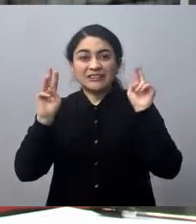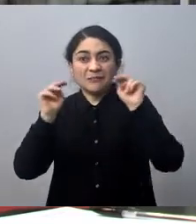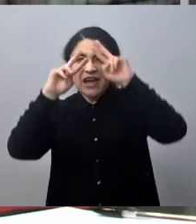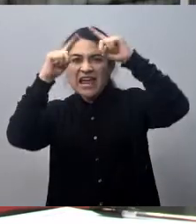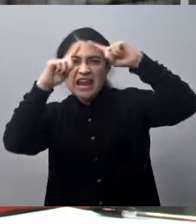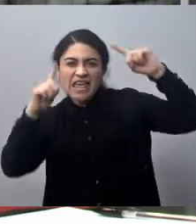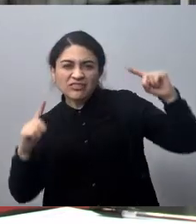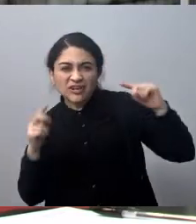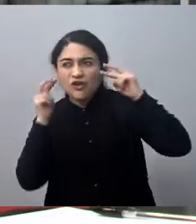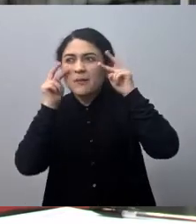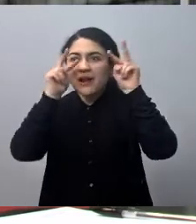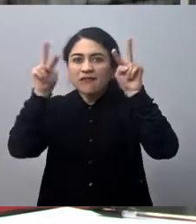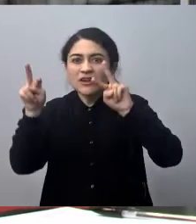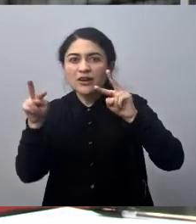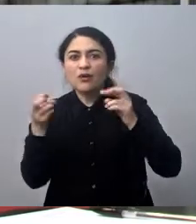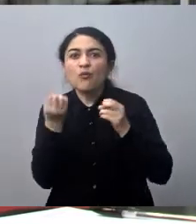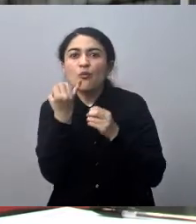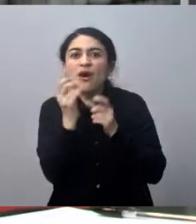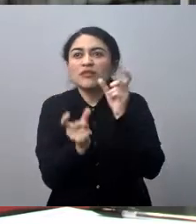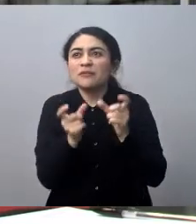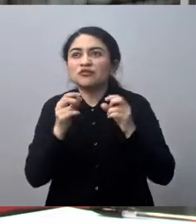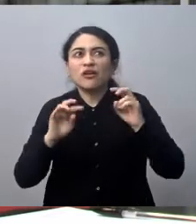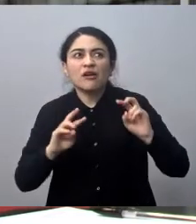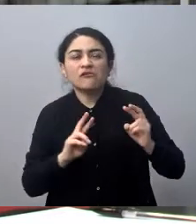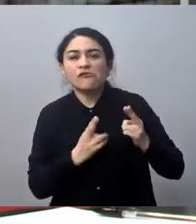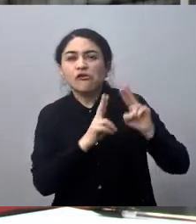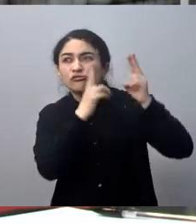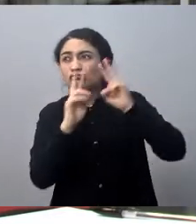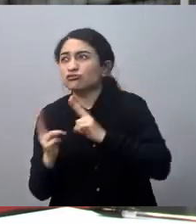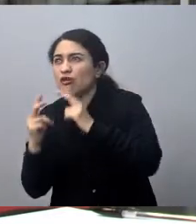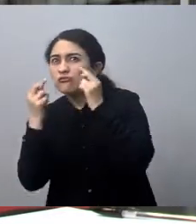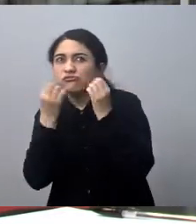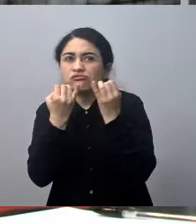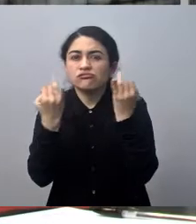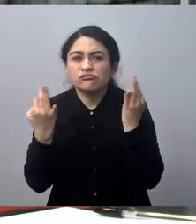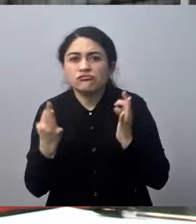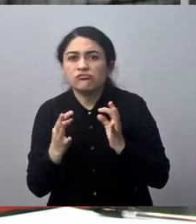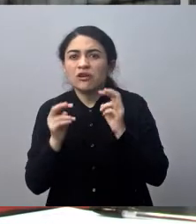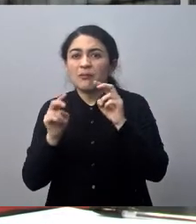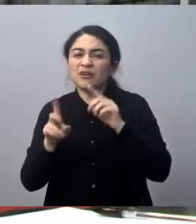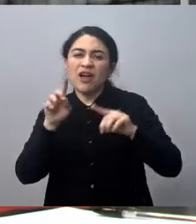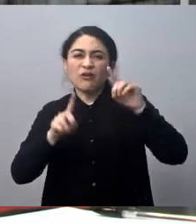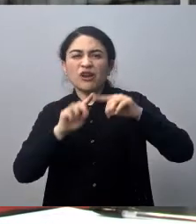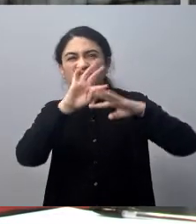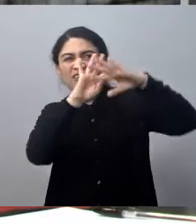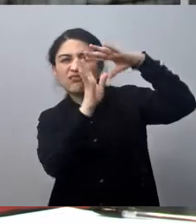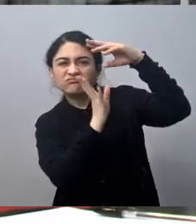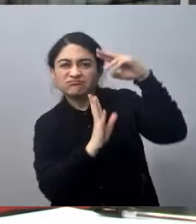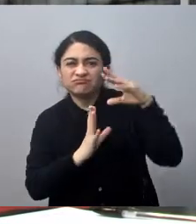los estudios para saber la capacidad de la infraestructura que tiene hoy día, porque está bastante deteriorada,